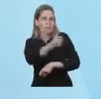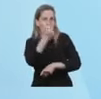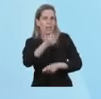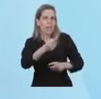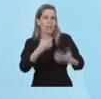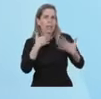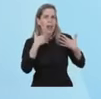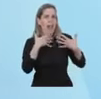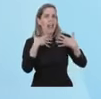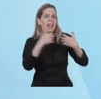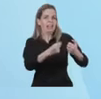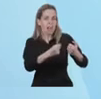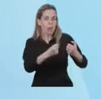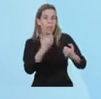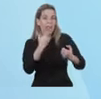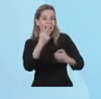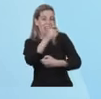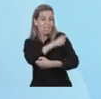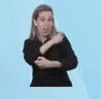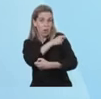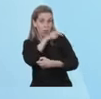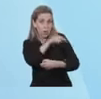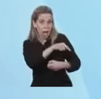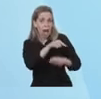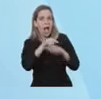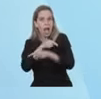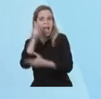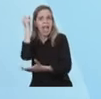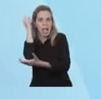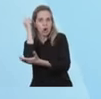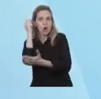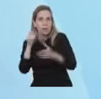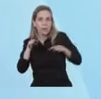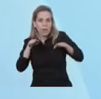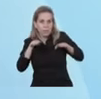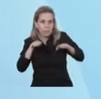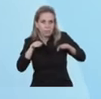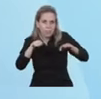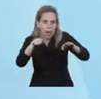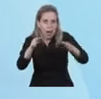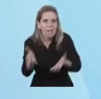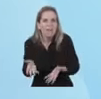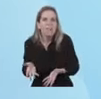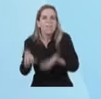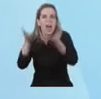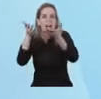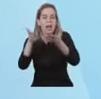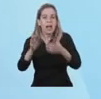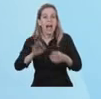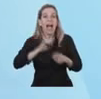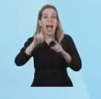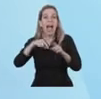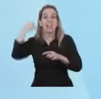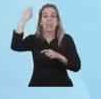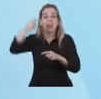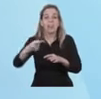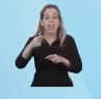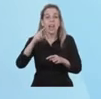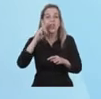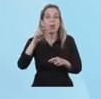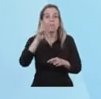a la vacunación, estamos recuperándola. El 2022 va a ser un año mucho más